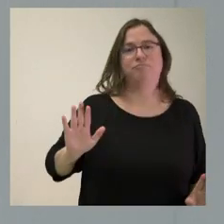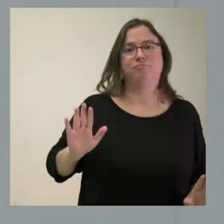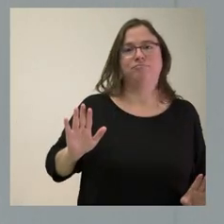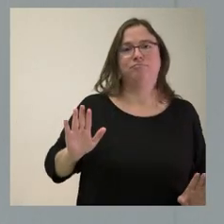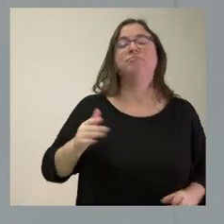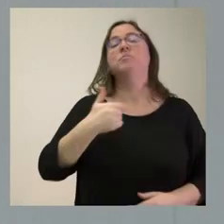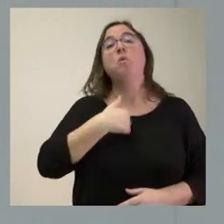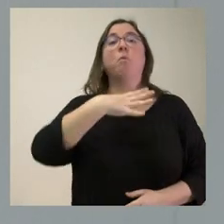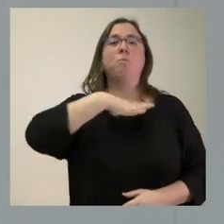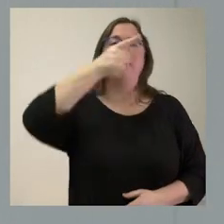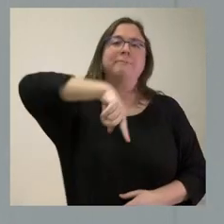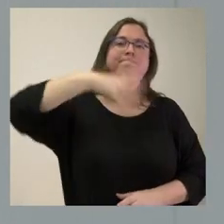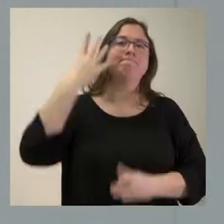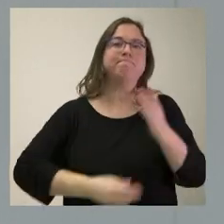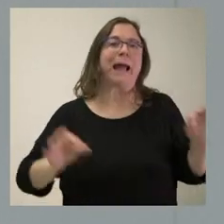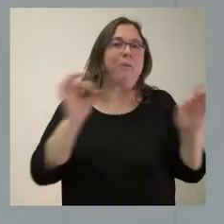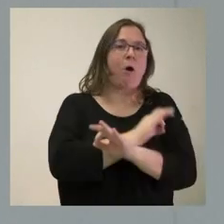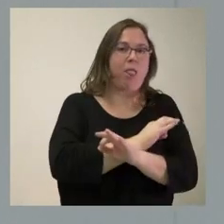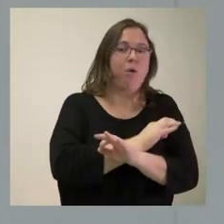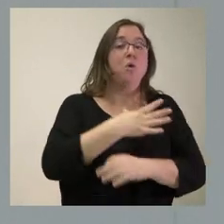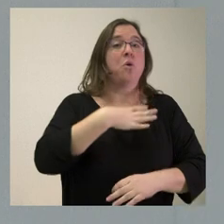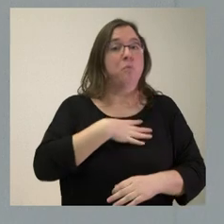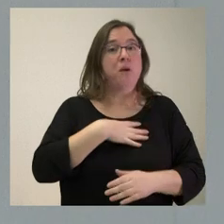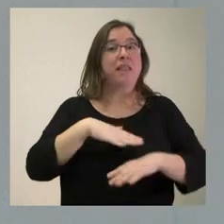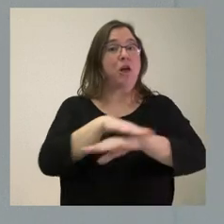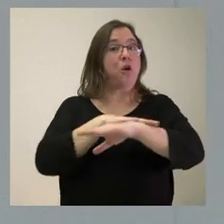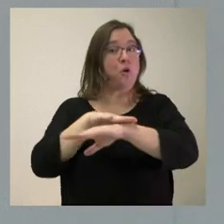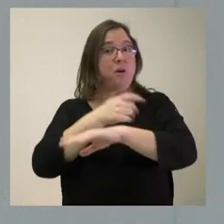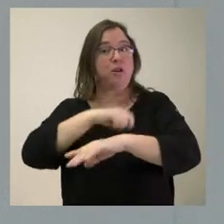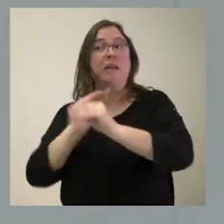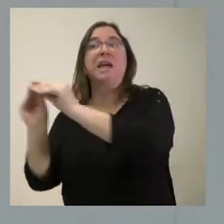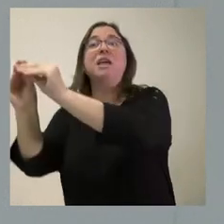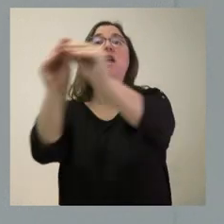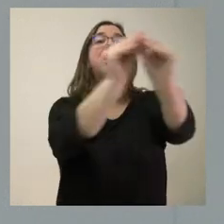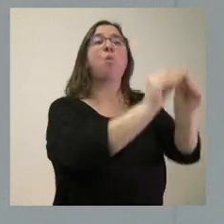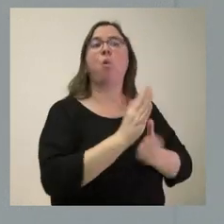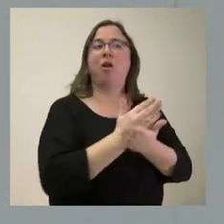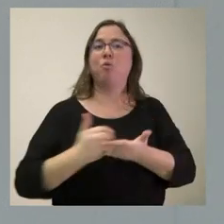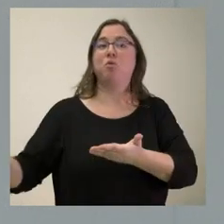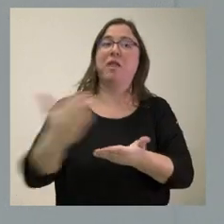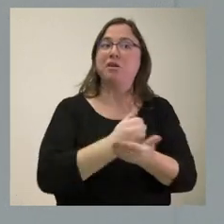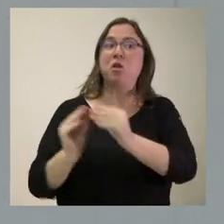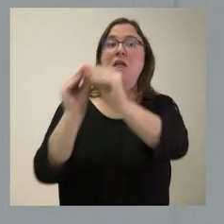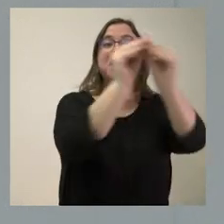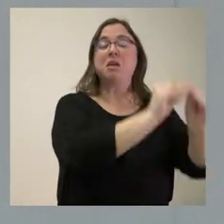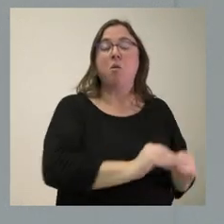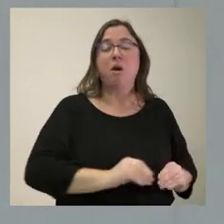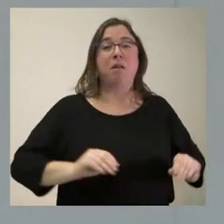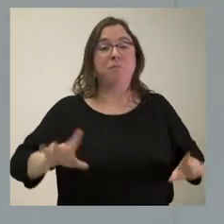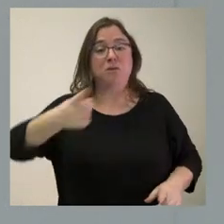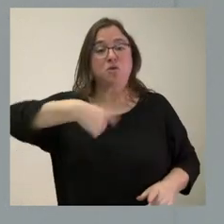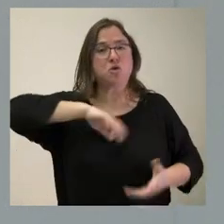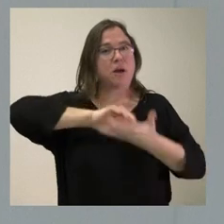estemos equivocados y quizá el tratamiento del Gobierno sea igual para todos los gobiernos de las comunidades autónomas. Pero aquí, en Castilla y León,